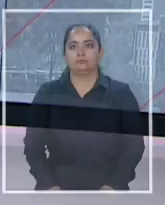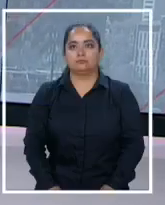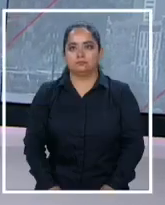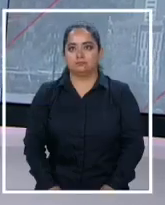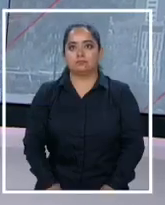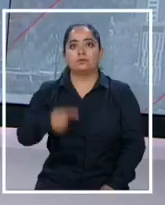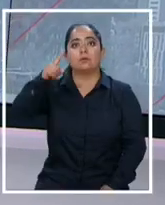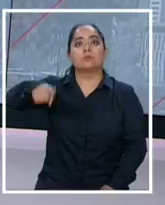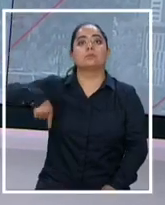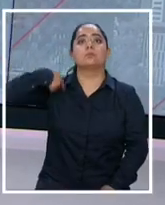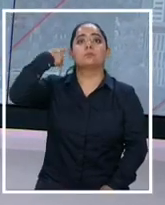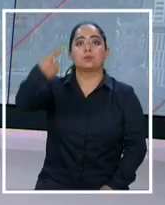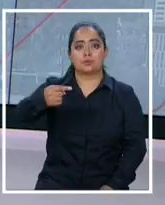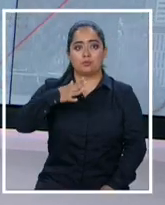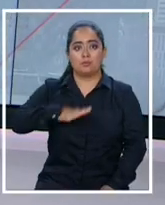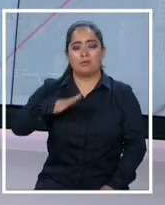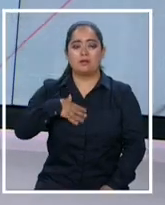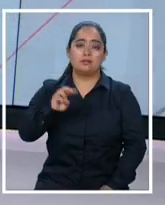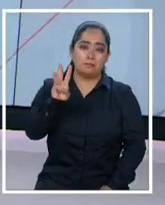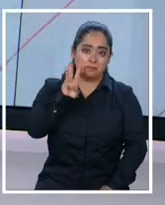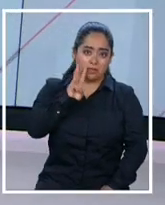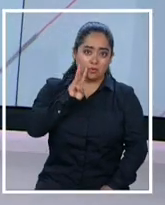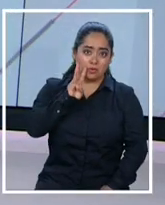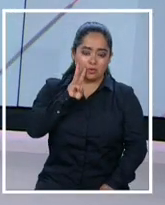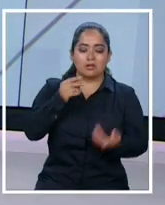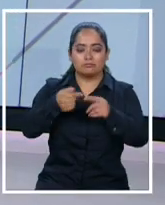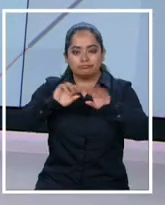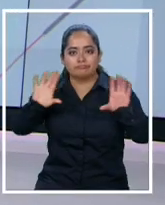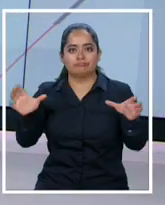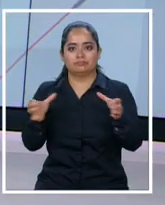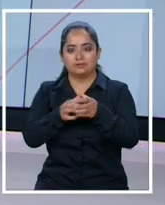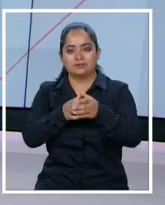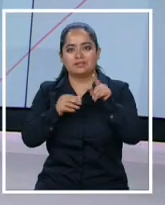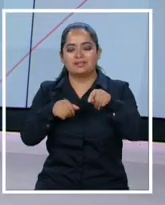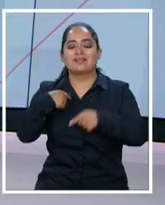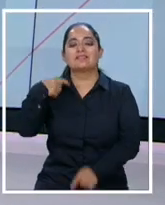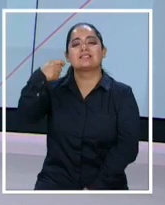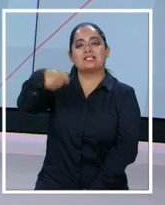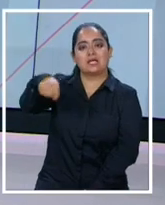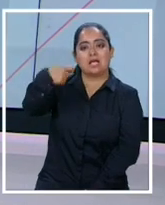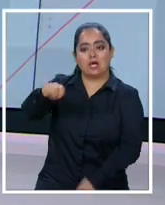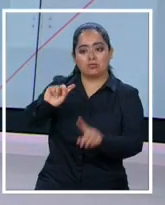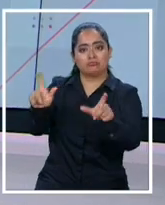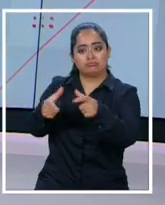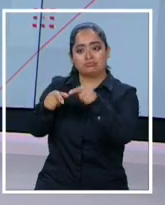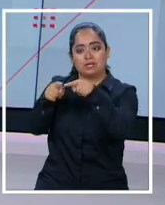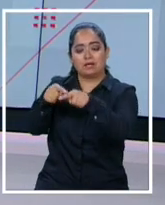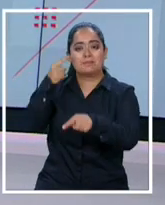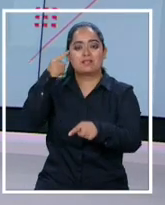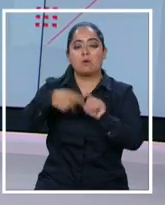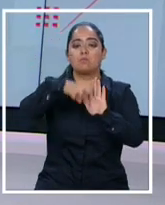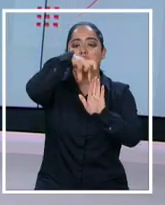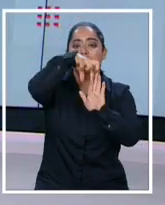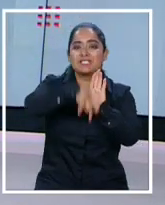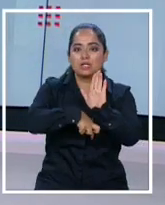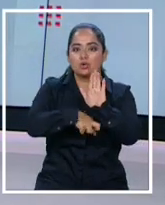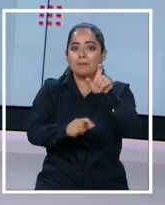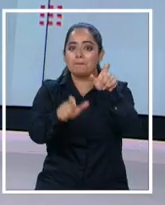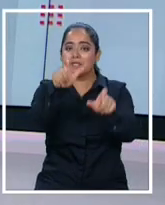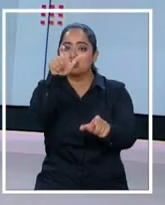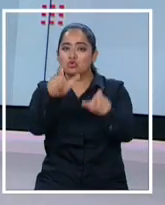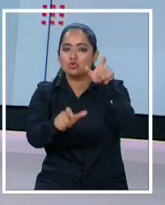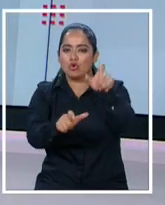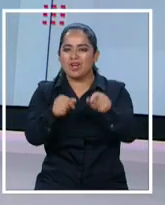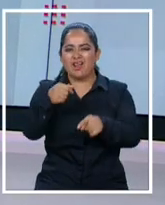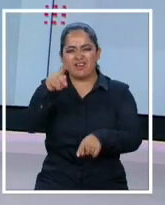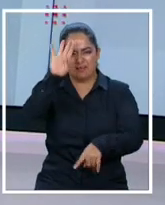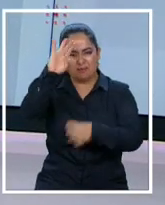Y el próximo martes y miércoles la Comisión de Constitución del Senado deberá definir el futuro del proyecto de indulto a presos del estallido